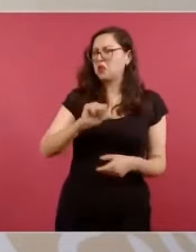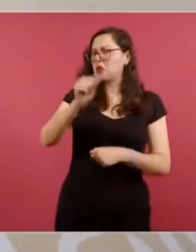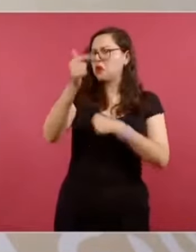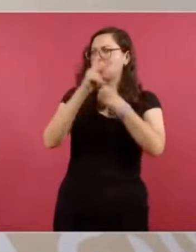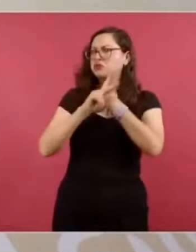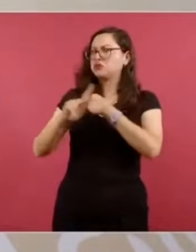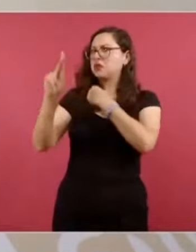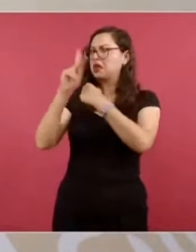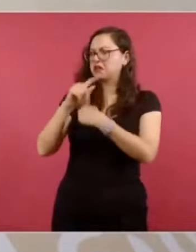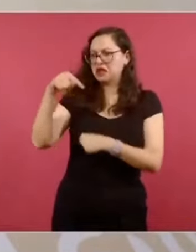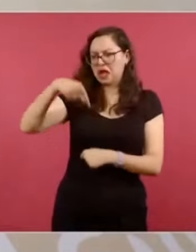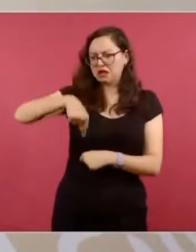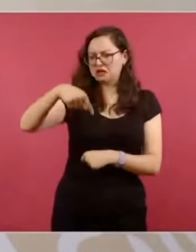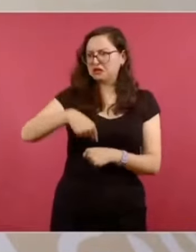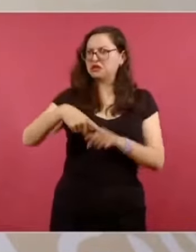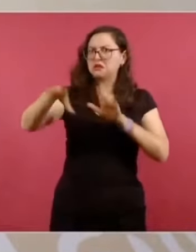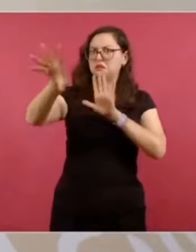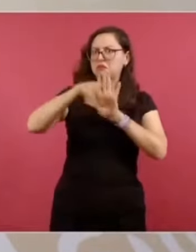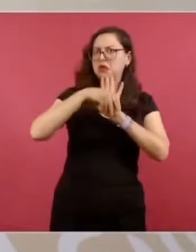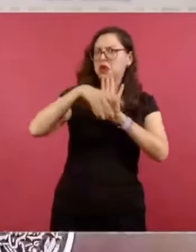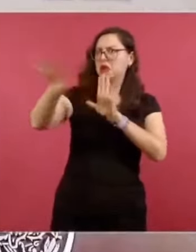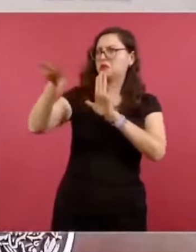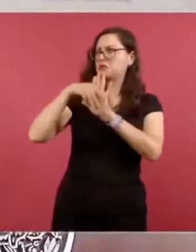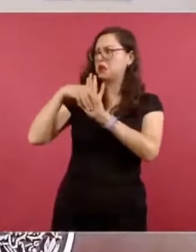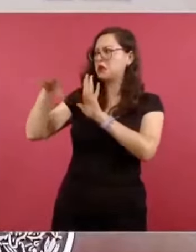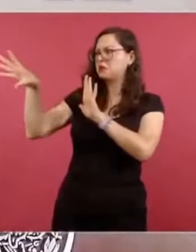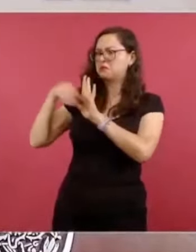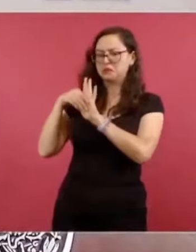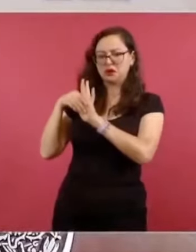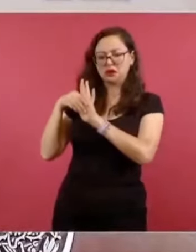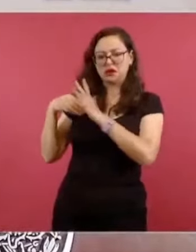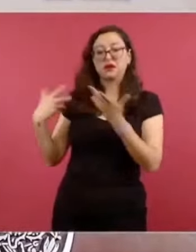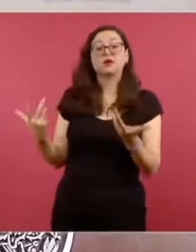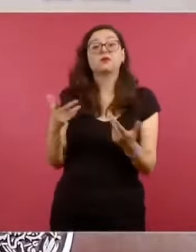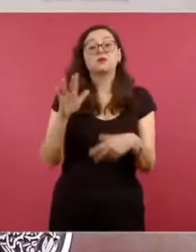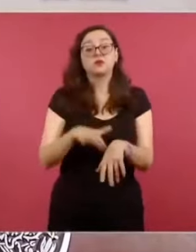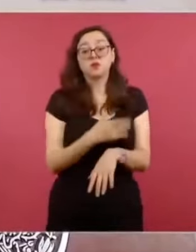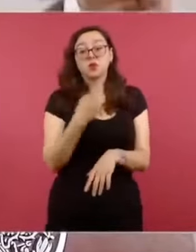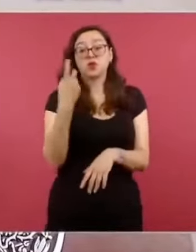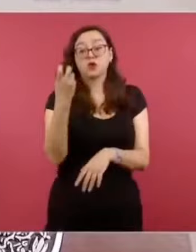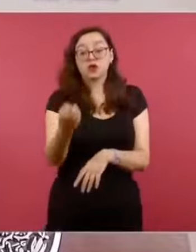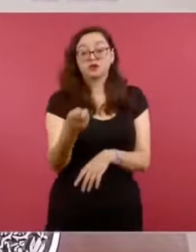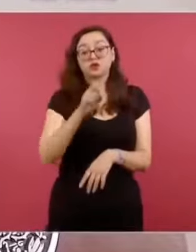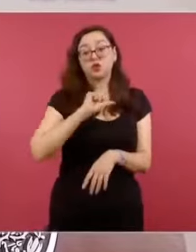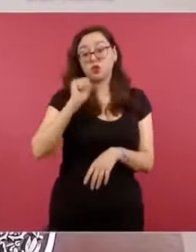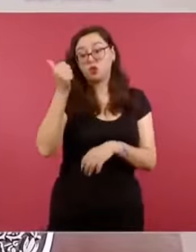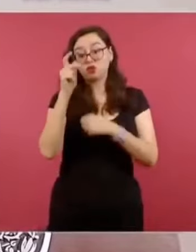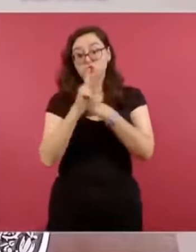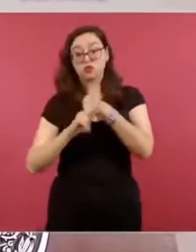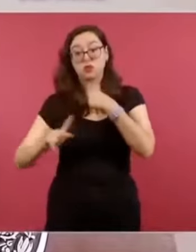desde el extranjero manejaban la agenda nuestra, otra,